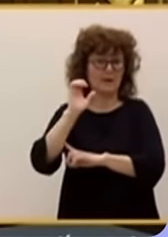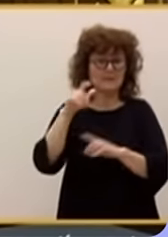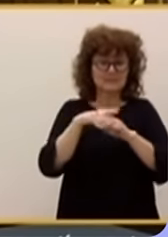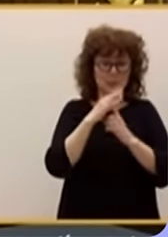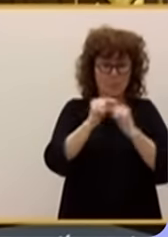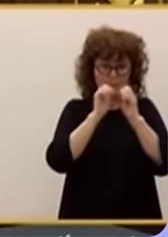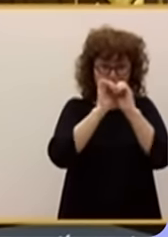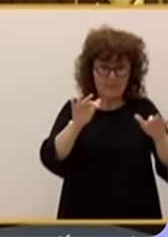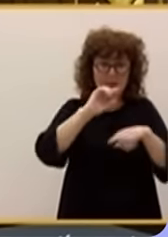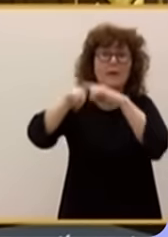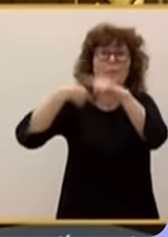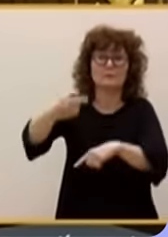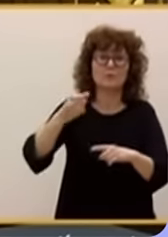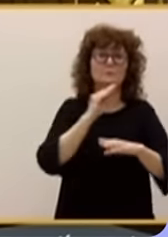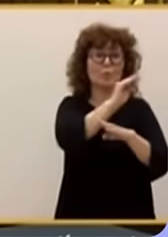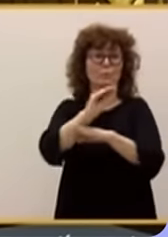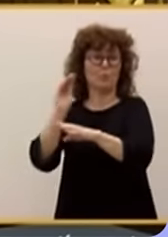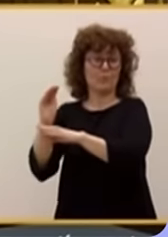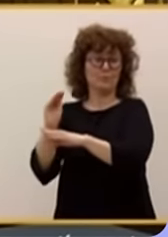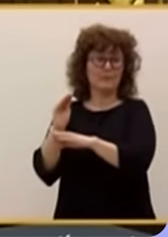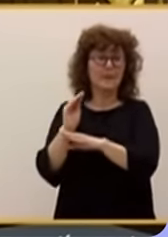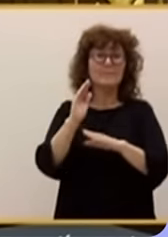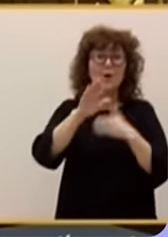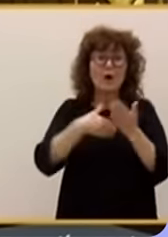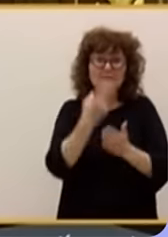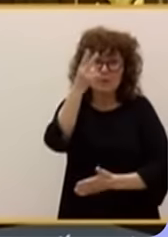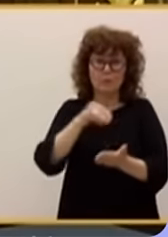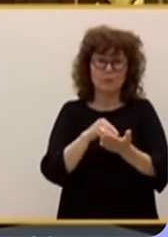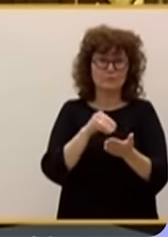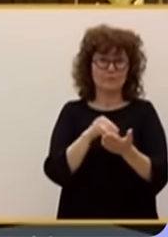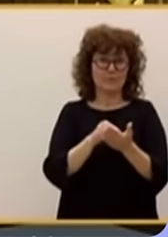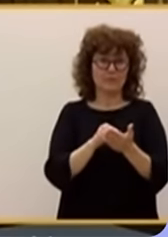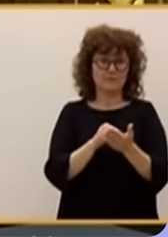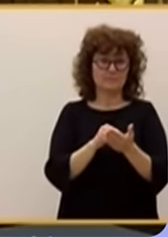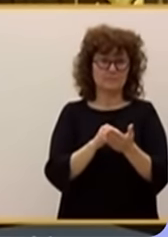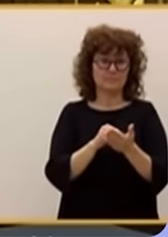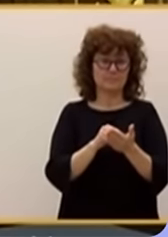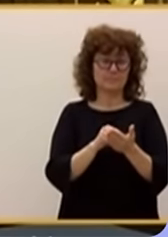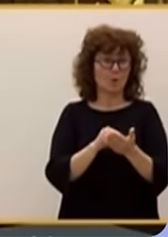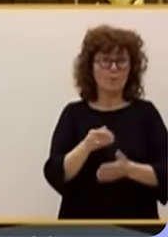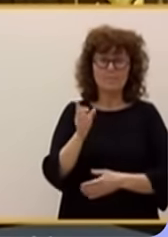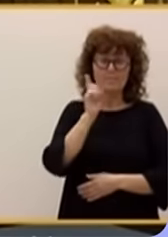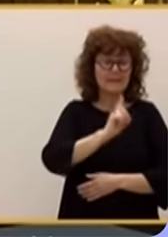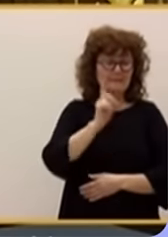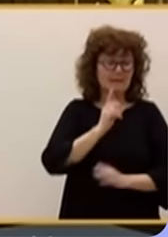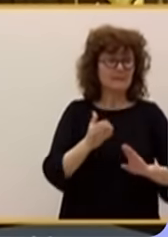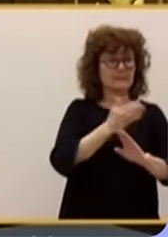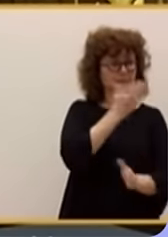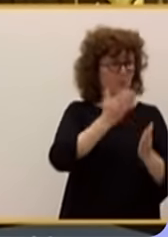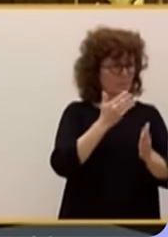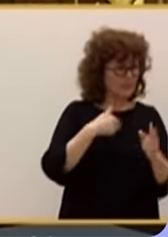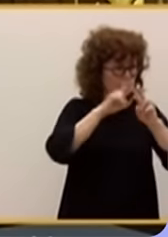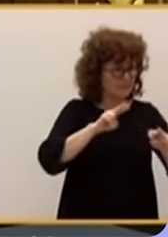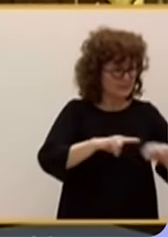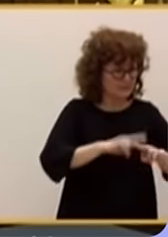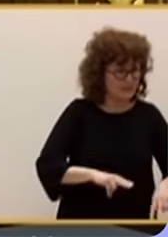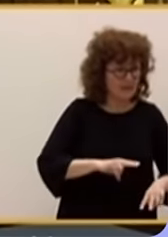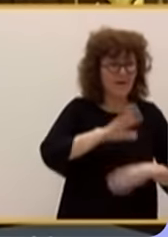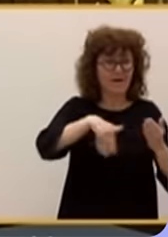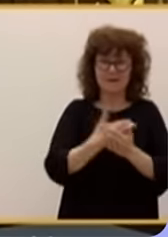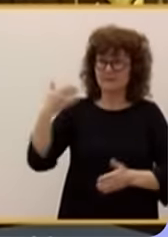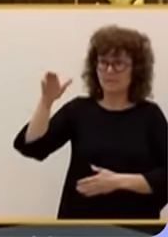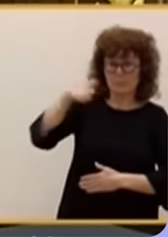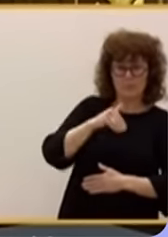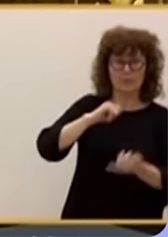investiga ese caso en la Audiencia Nacional ya ha dicho, hasta en dos ocasiones, que con una serie de bulos sin contrastar no da ni para citar a mi esposa como testigo.